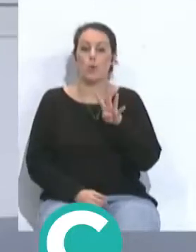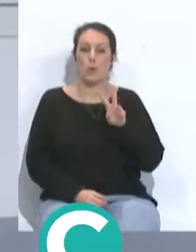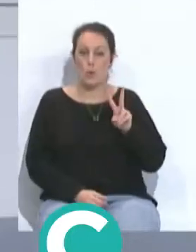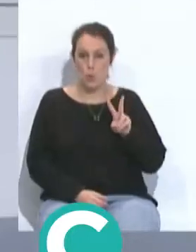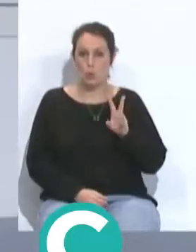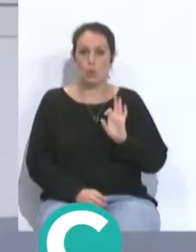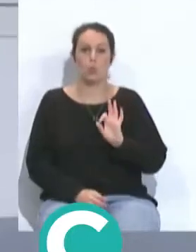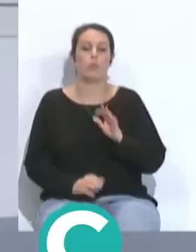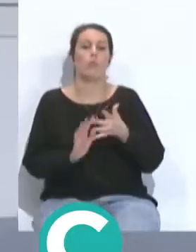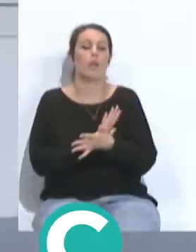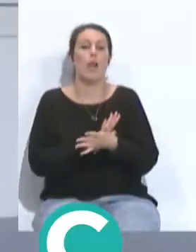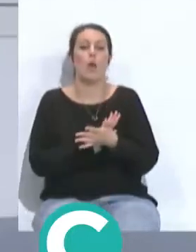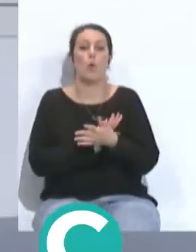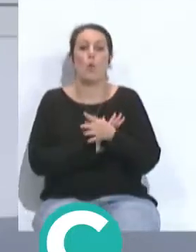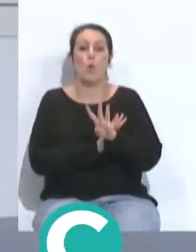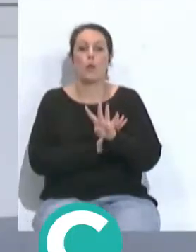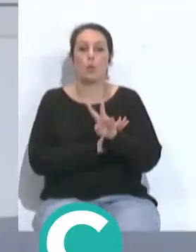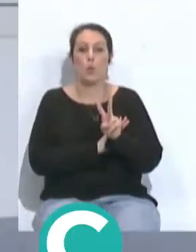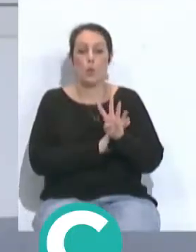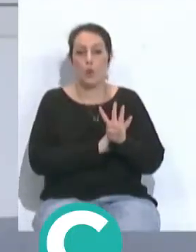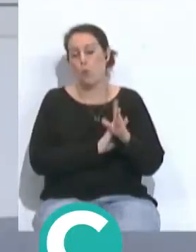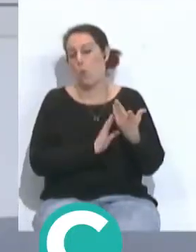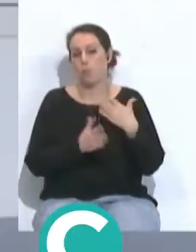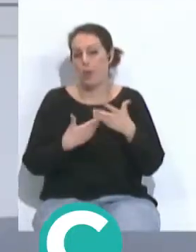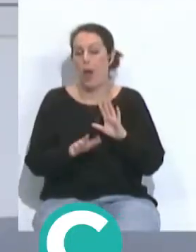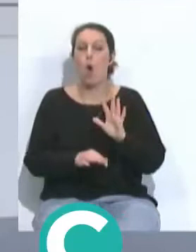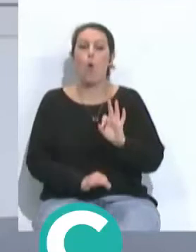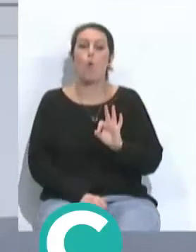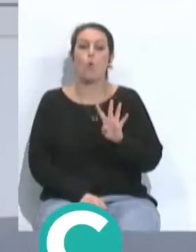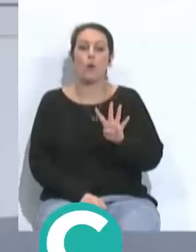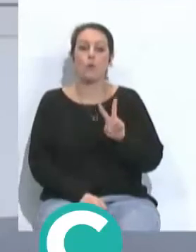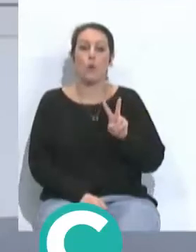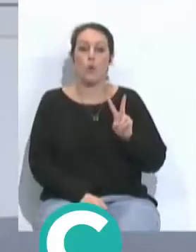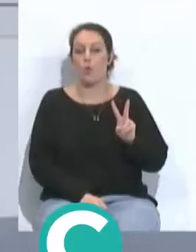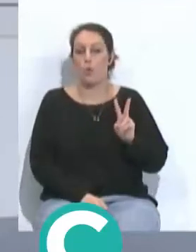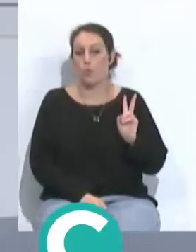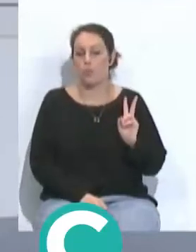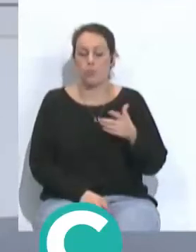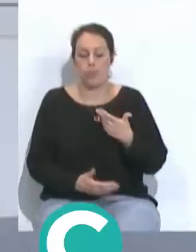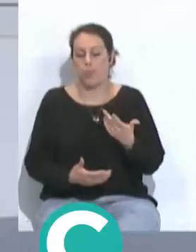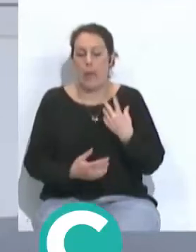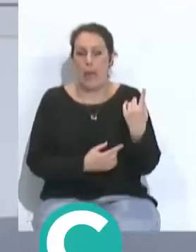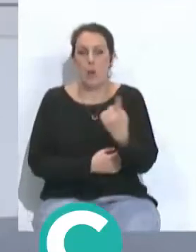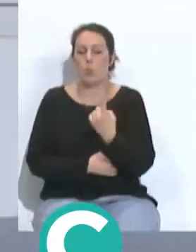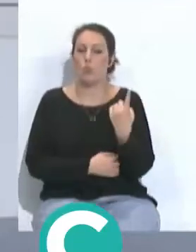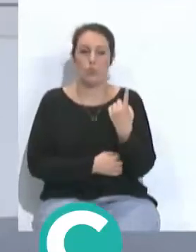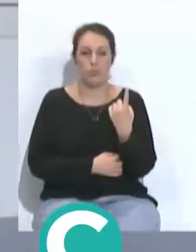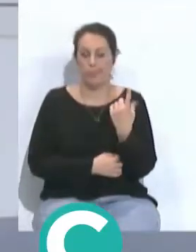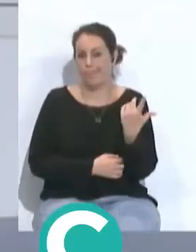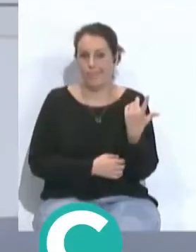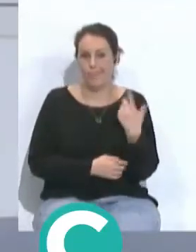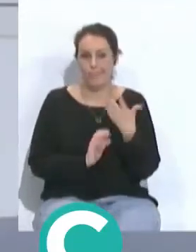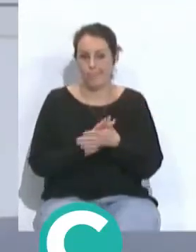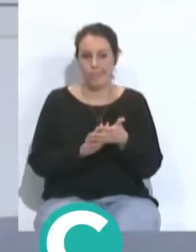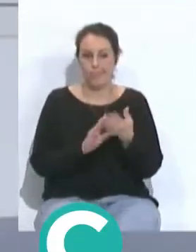-4-2 o sea un 4-2-4 como quieran un 4-2-2-2 o sea cada uno tiene su lo que estamos